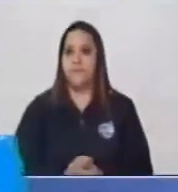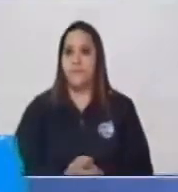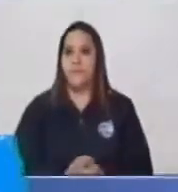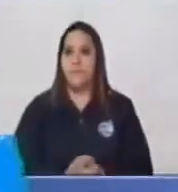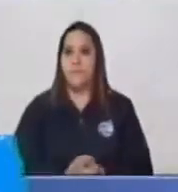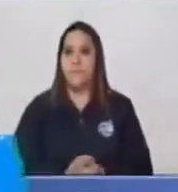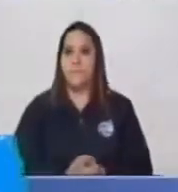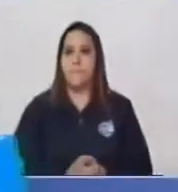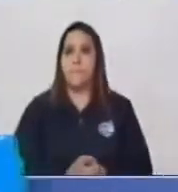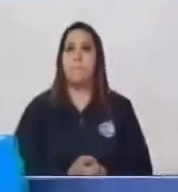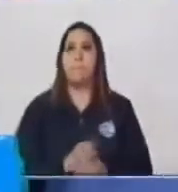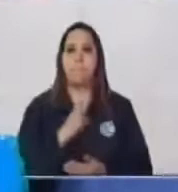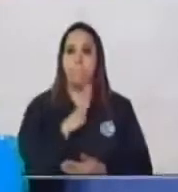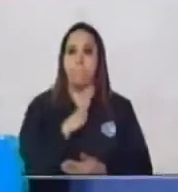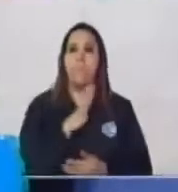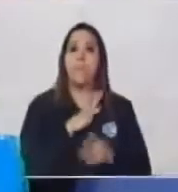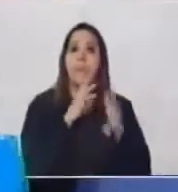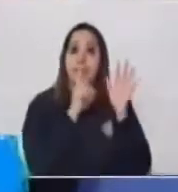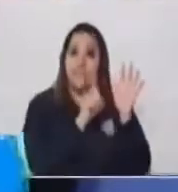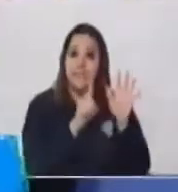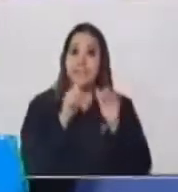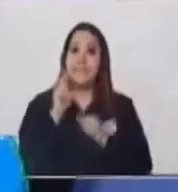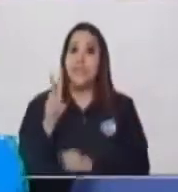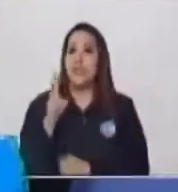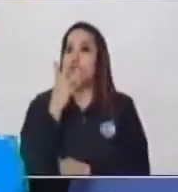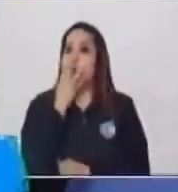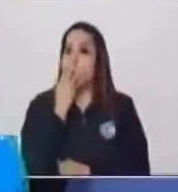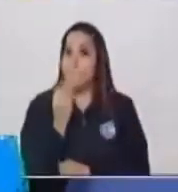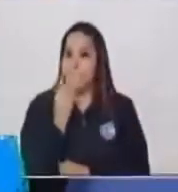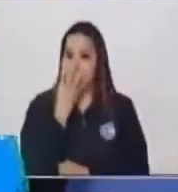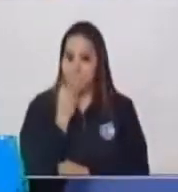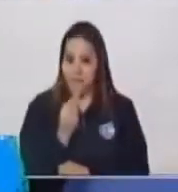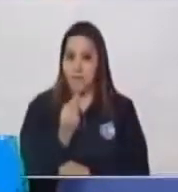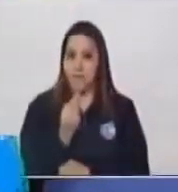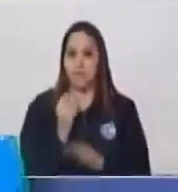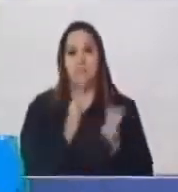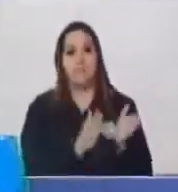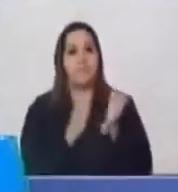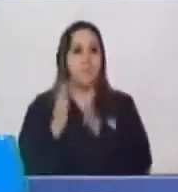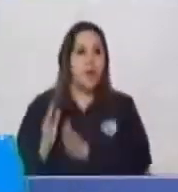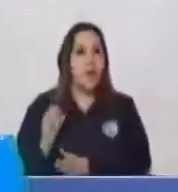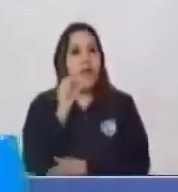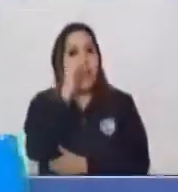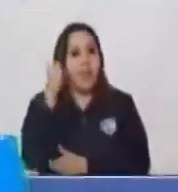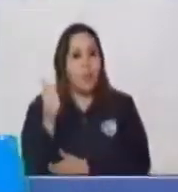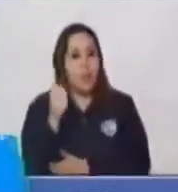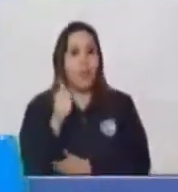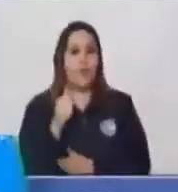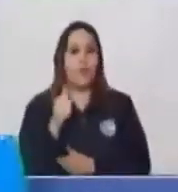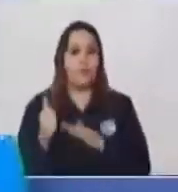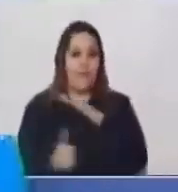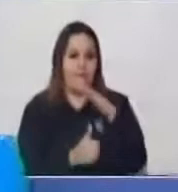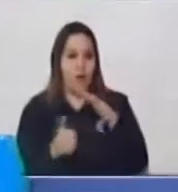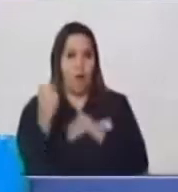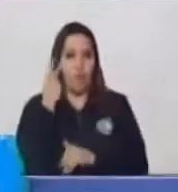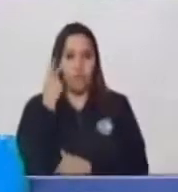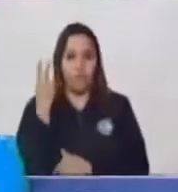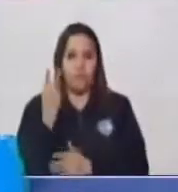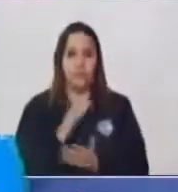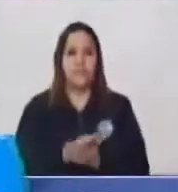Tienen 62 Mangos Ahora Vamos a leer el otro problema Muy atentos